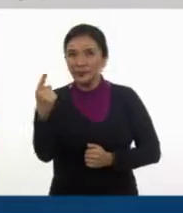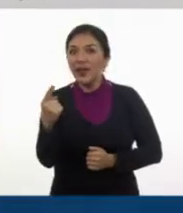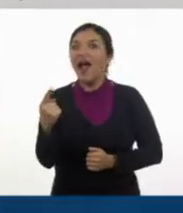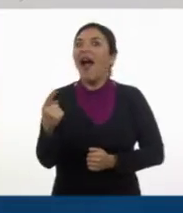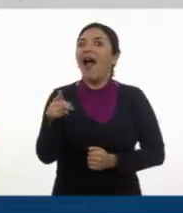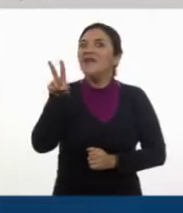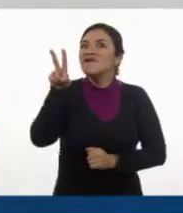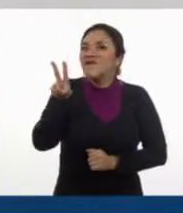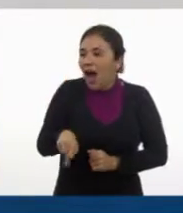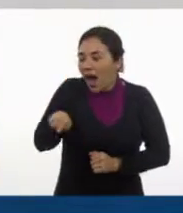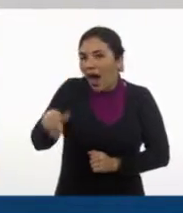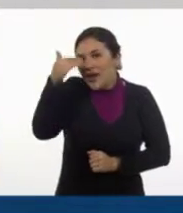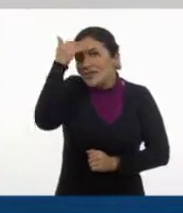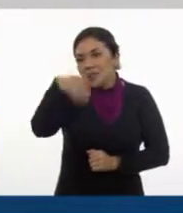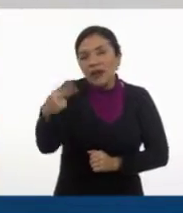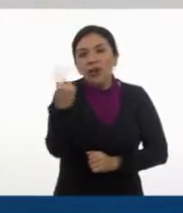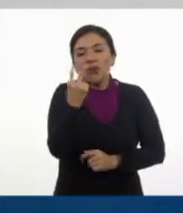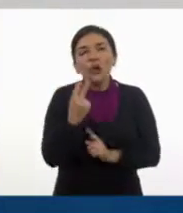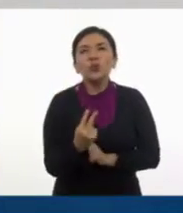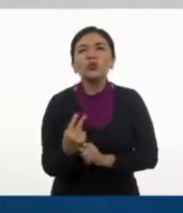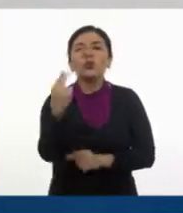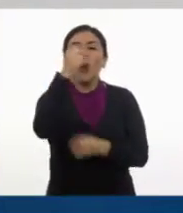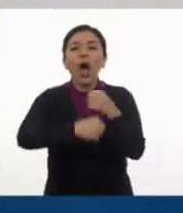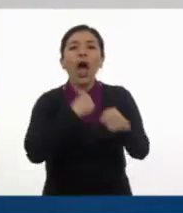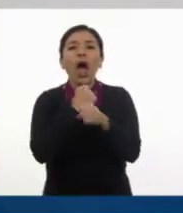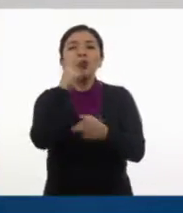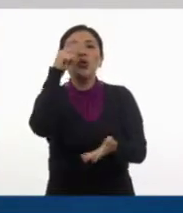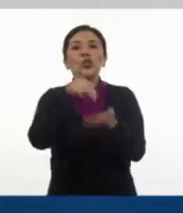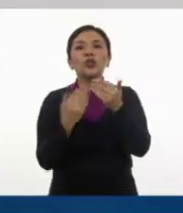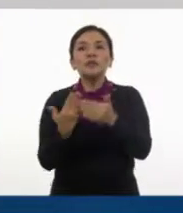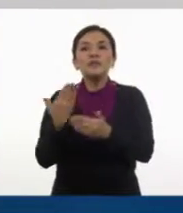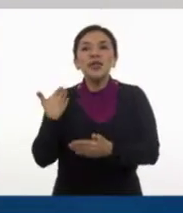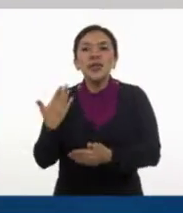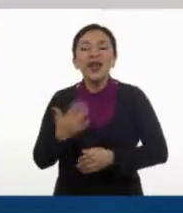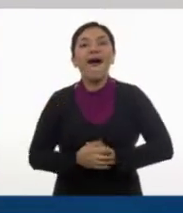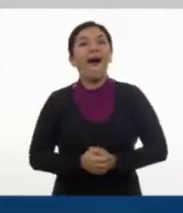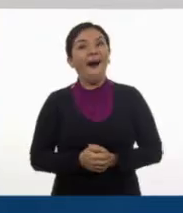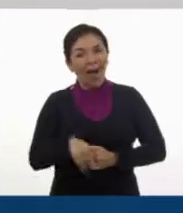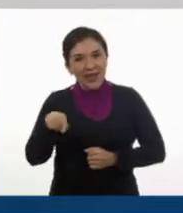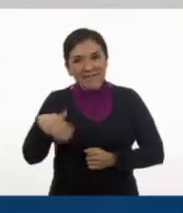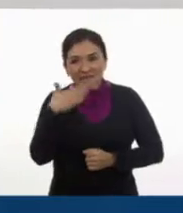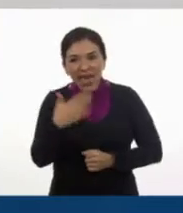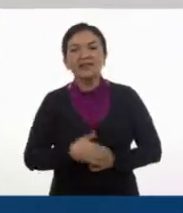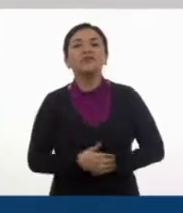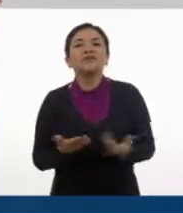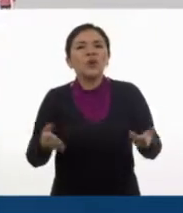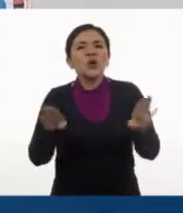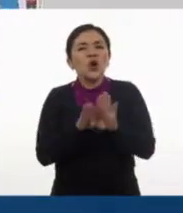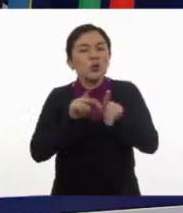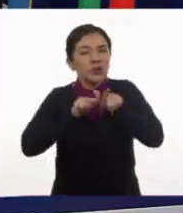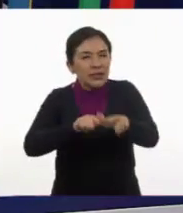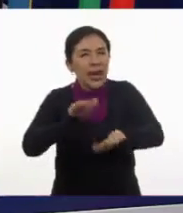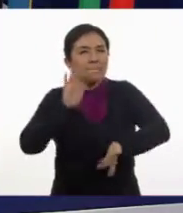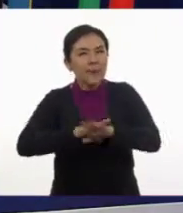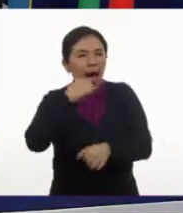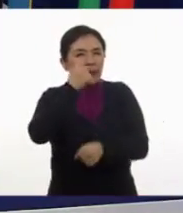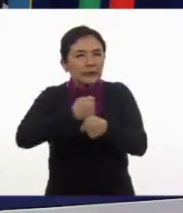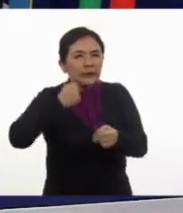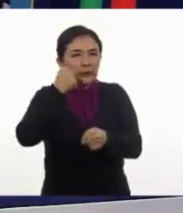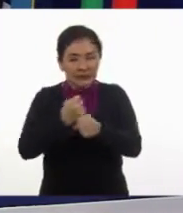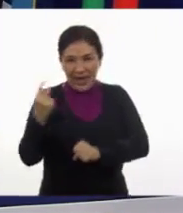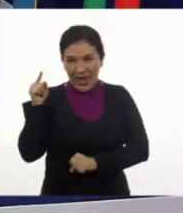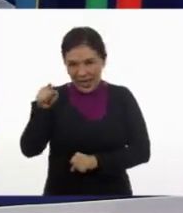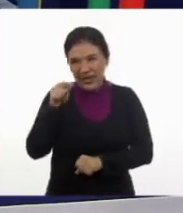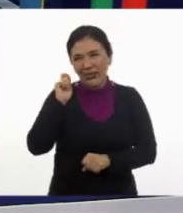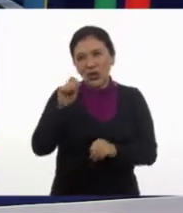verdad. Se fueron en el año dos mil. Bien, para poder seguir practicando con esto